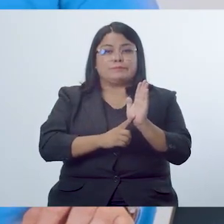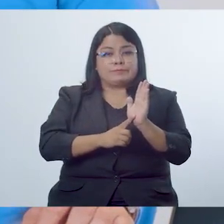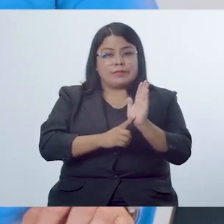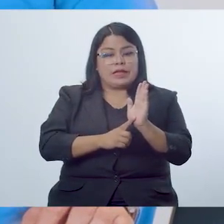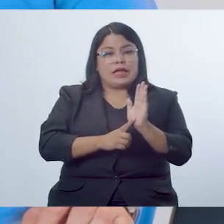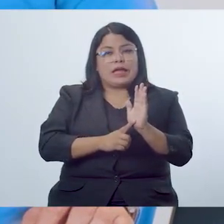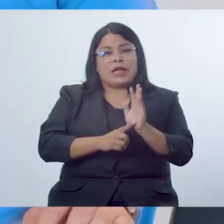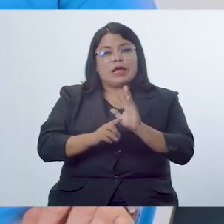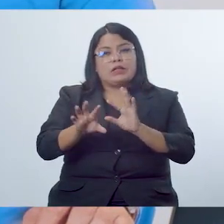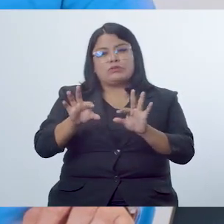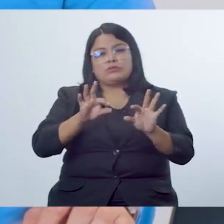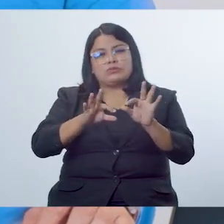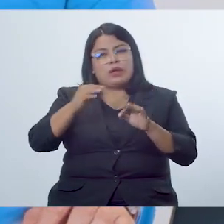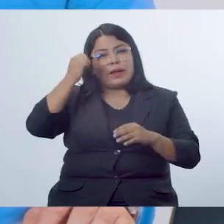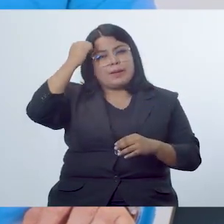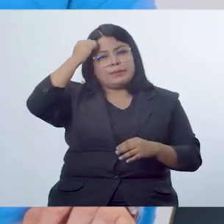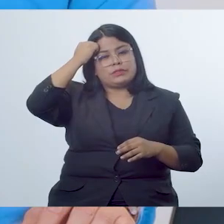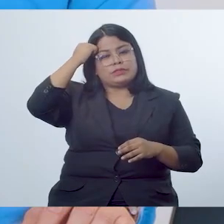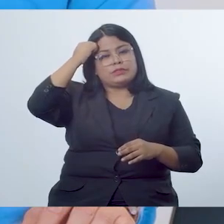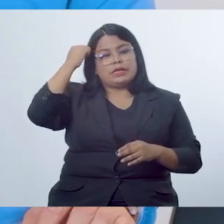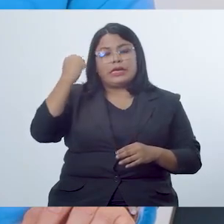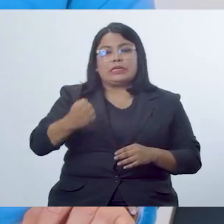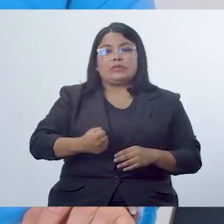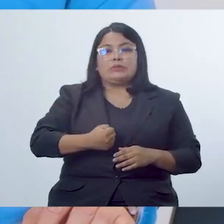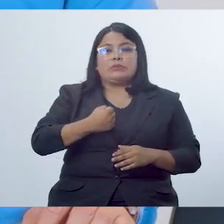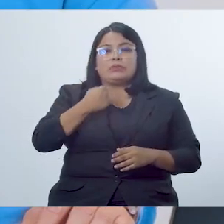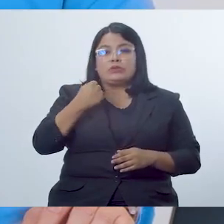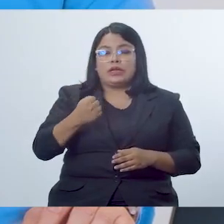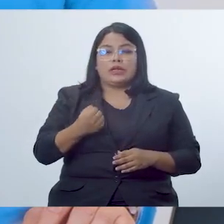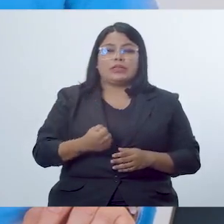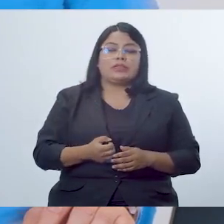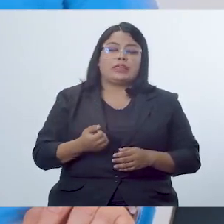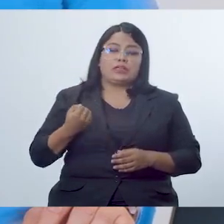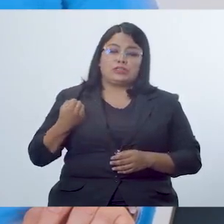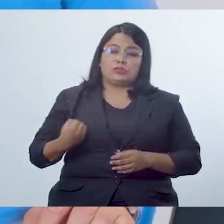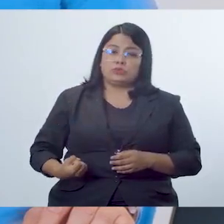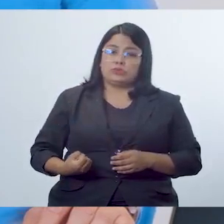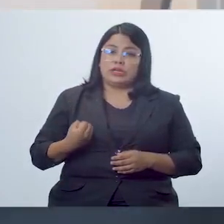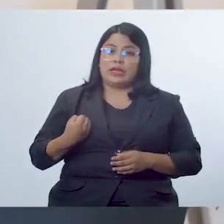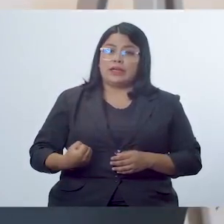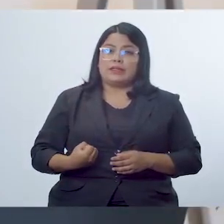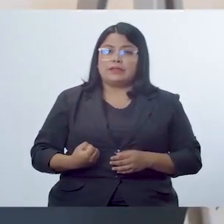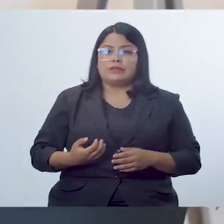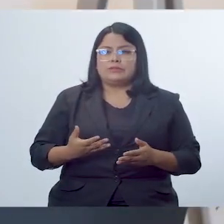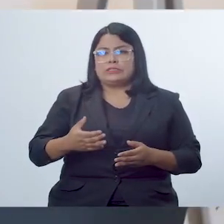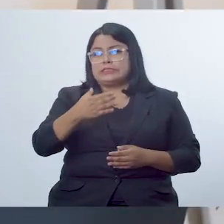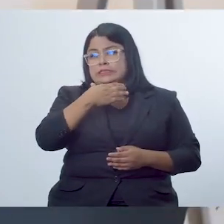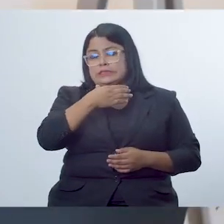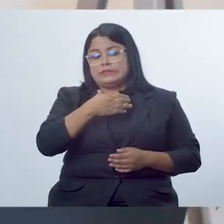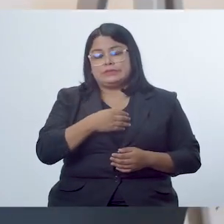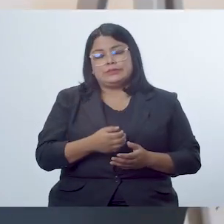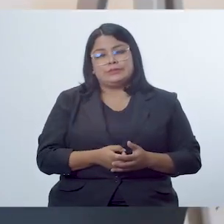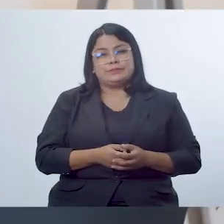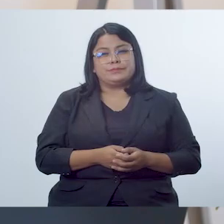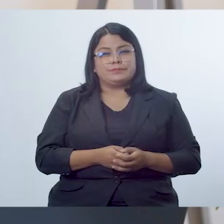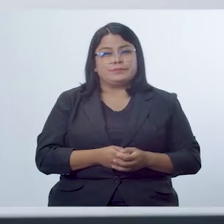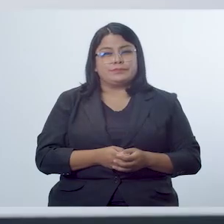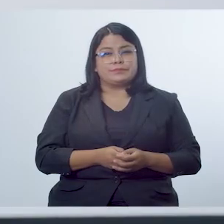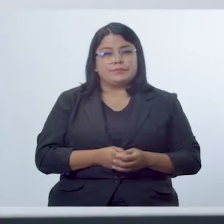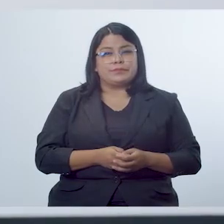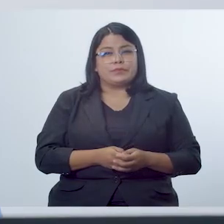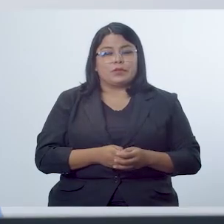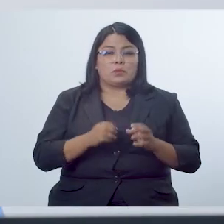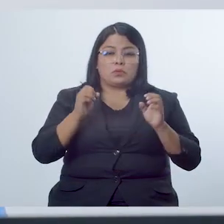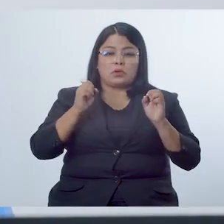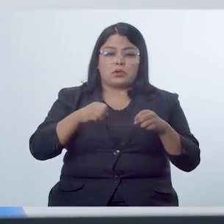de cuáles son aquellos aprendizajes prioritarios en los que todavía el estudiantado tiene dificultades